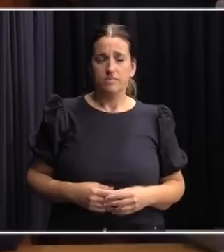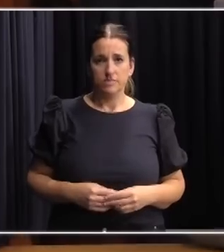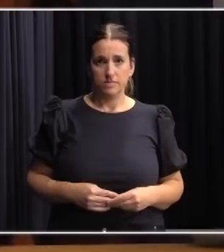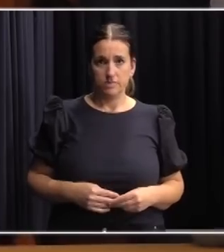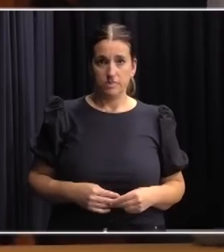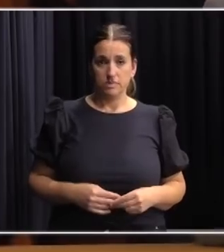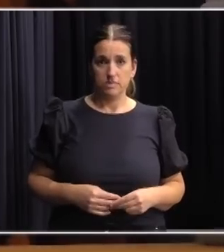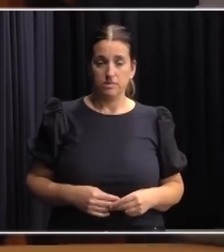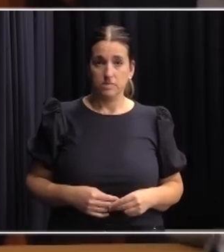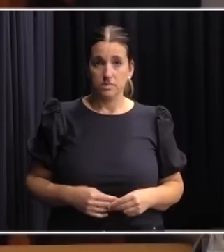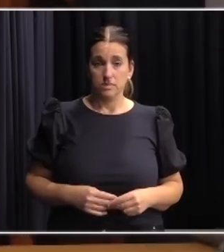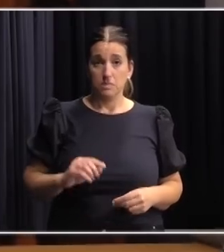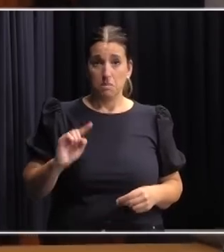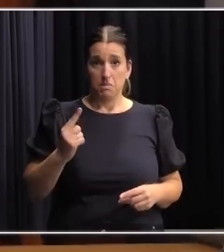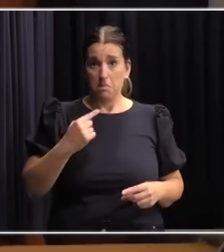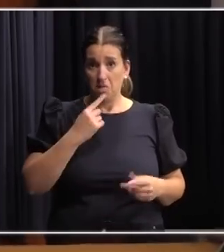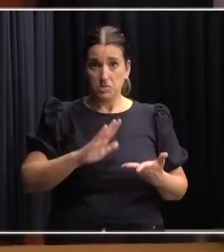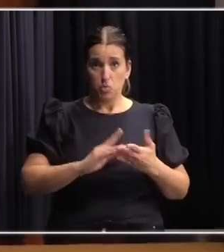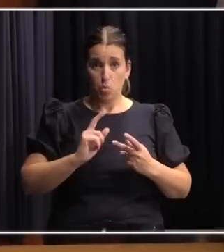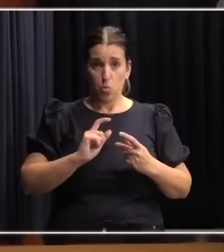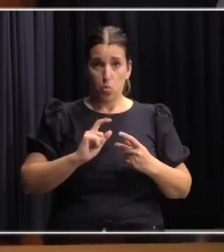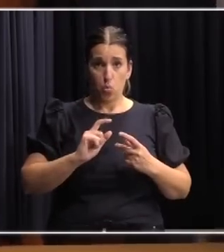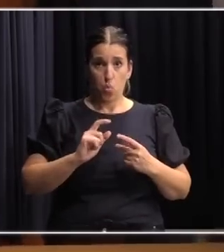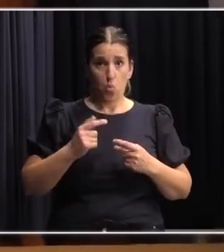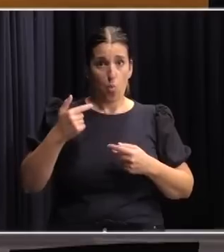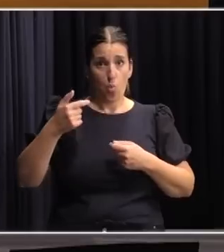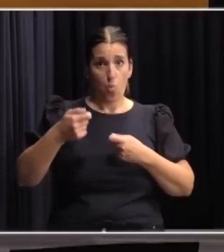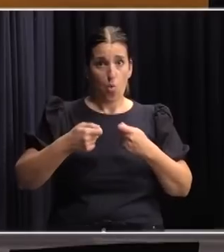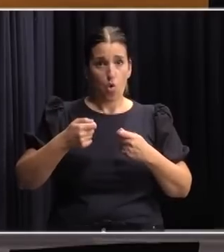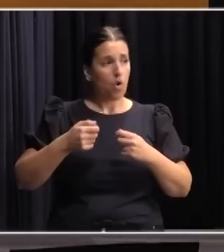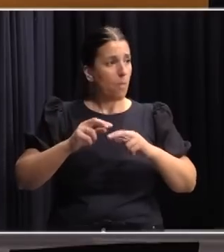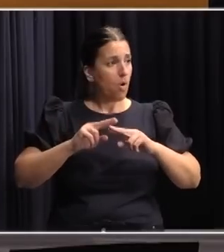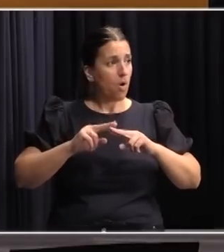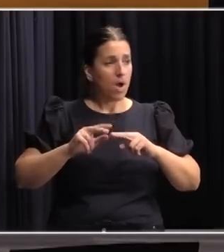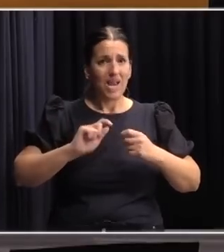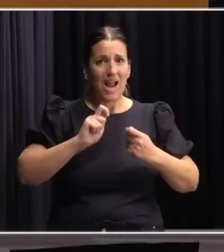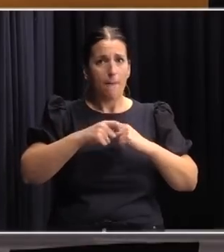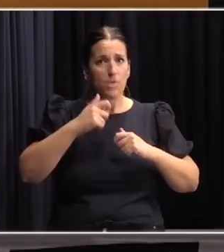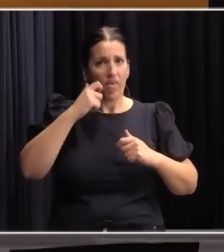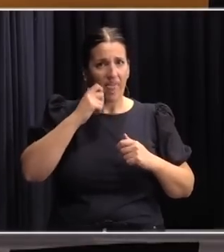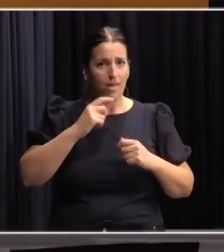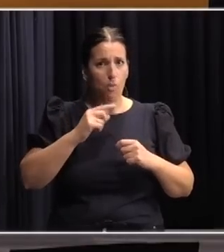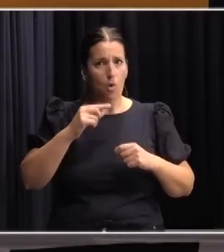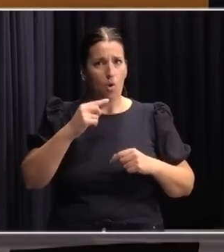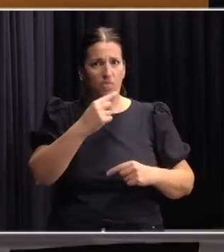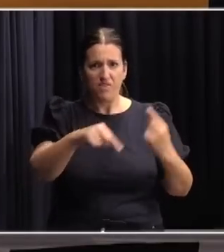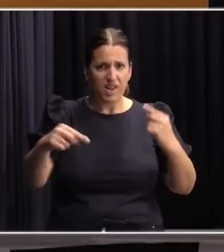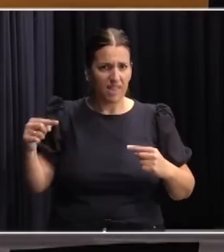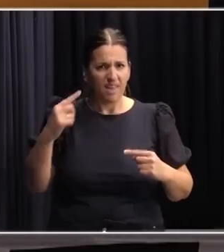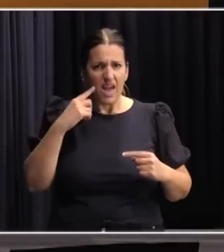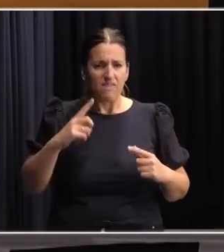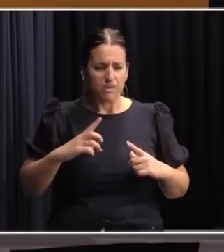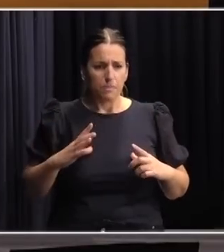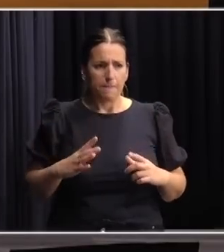lo primero lo me imagino que está hablando de las bonificaciones las excepciones a los cambios de edad si hay hay algunos